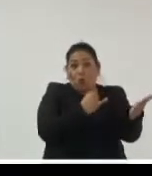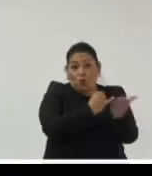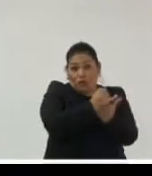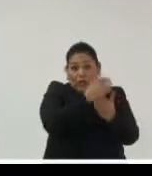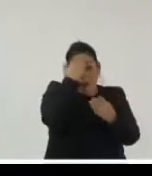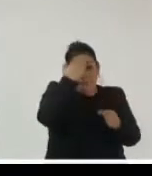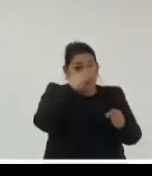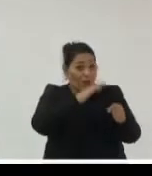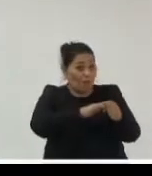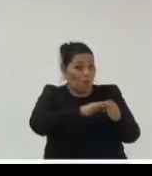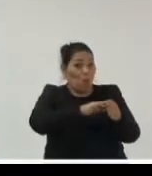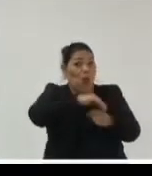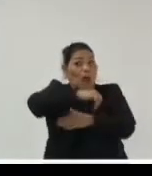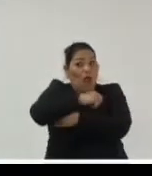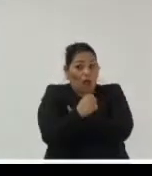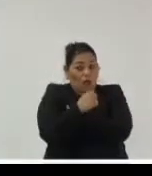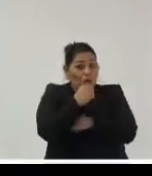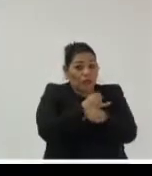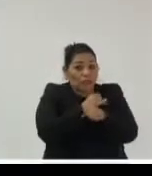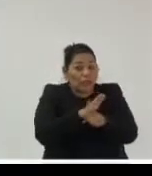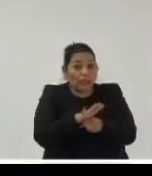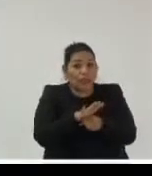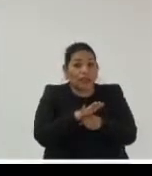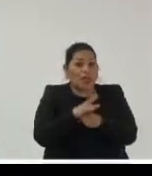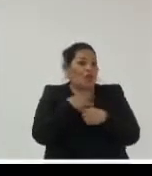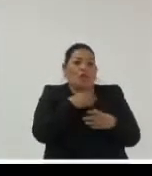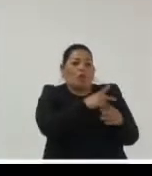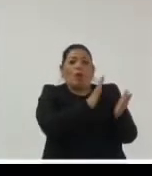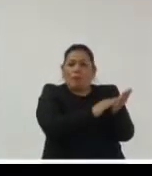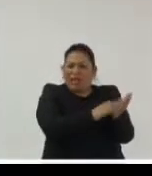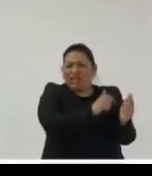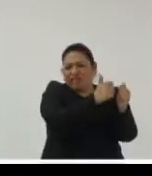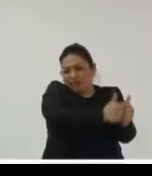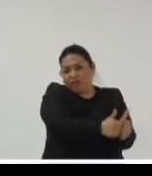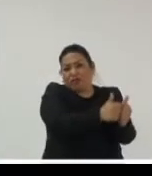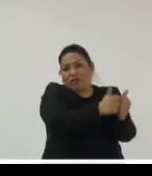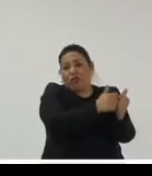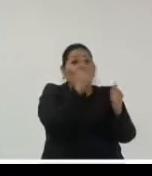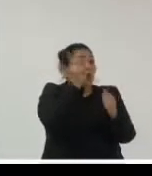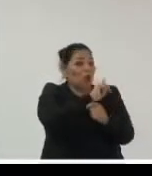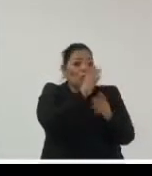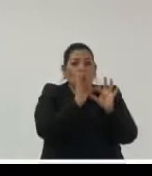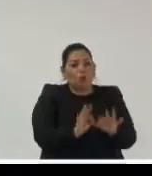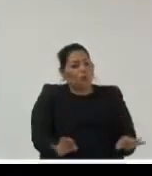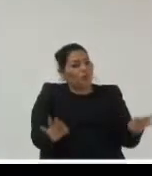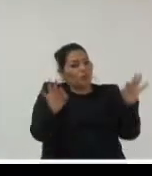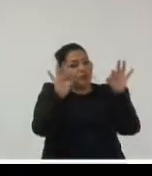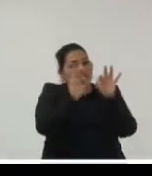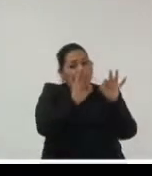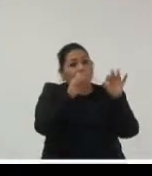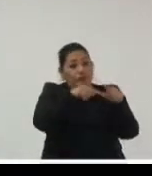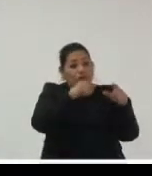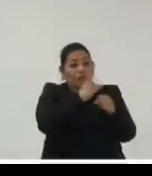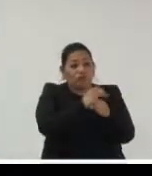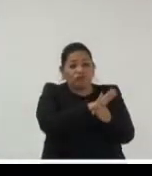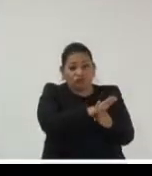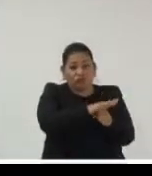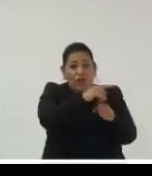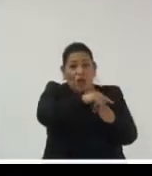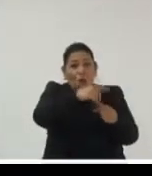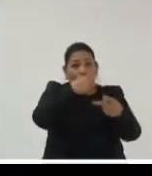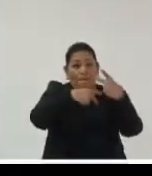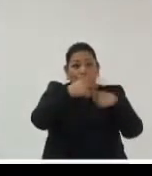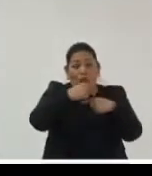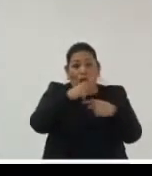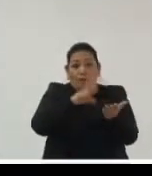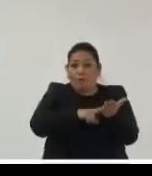memoria no es solo documentos verdad entonces todos estos datos y toda esta información que ahora viene en estos soportes y